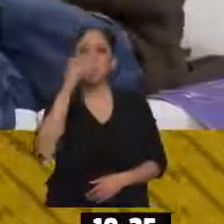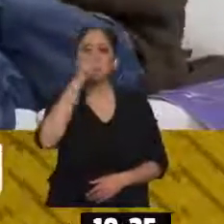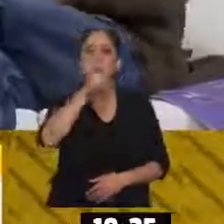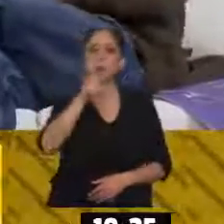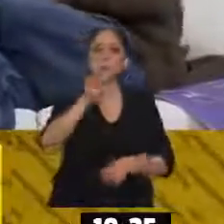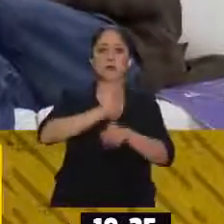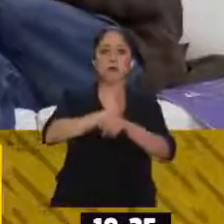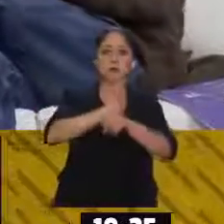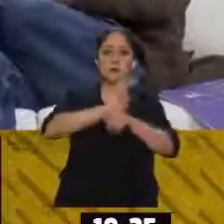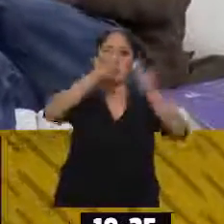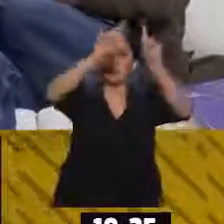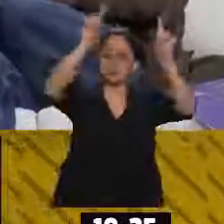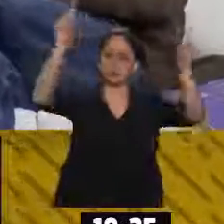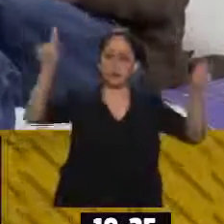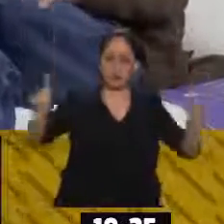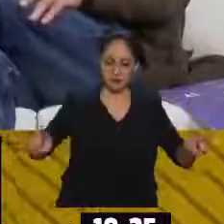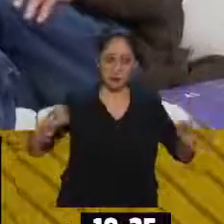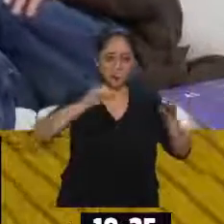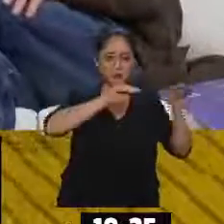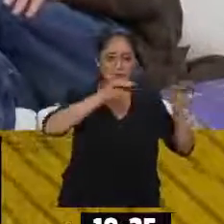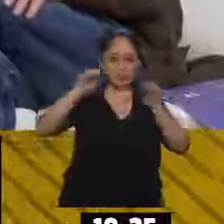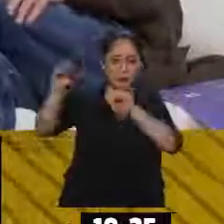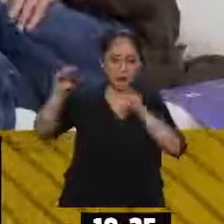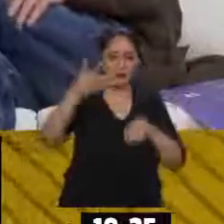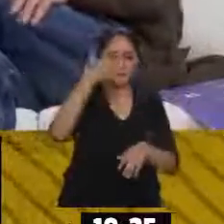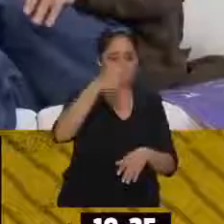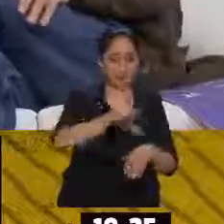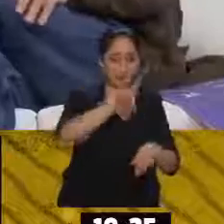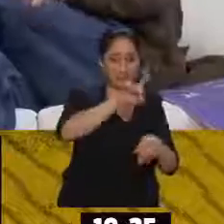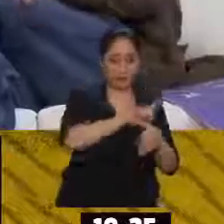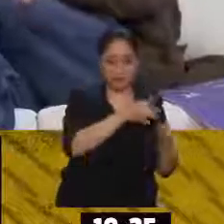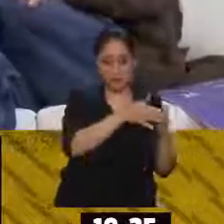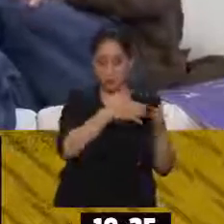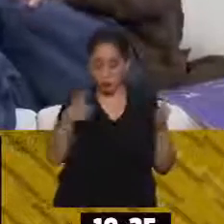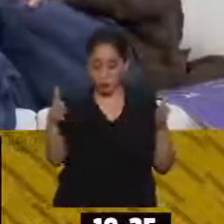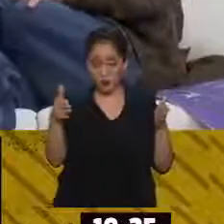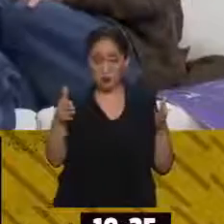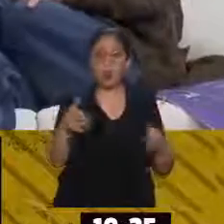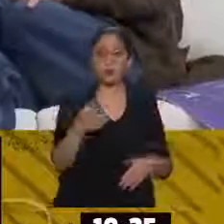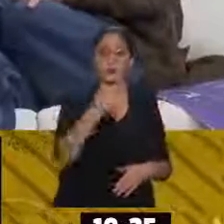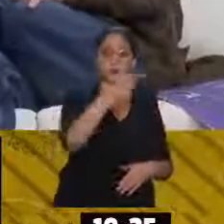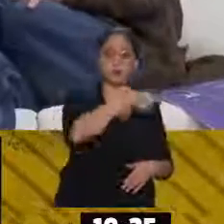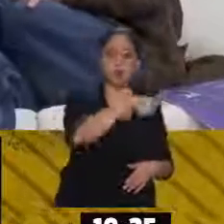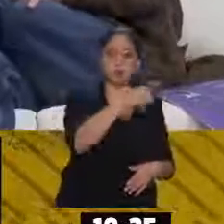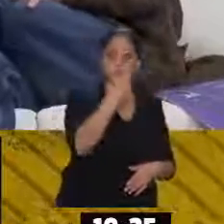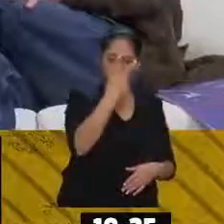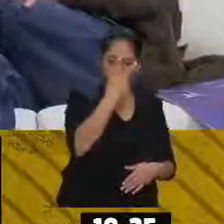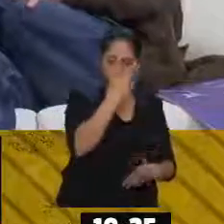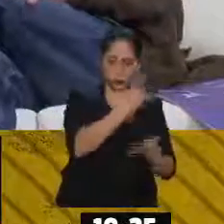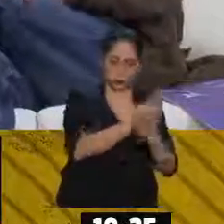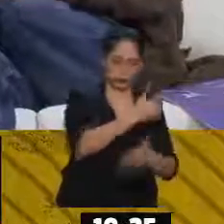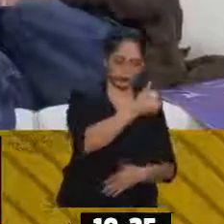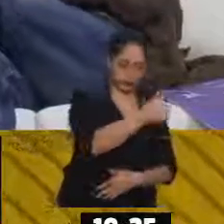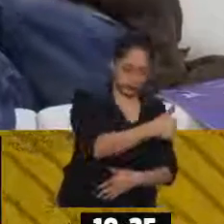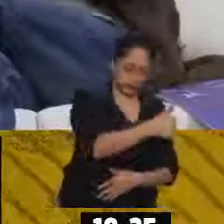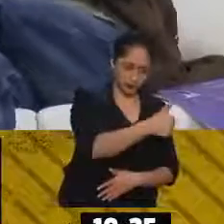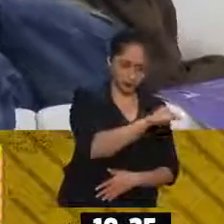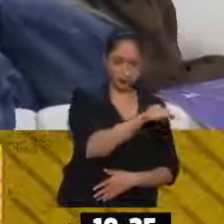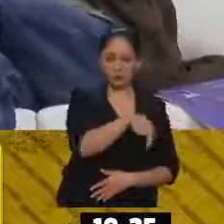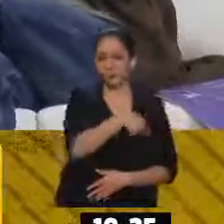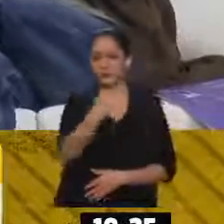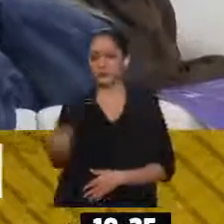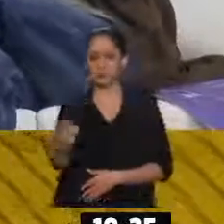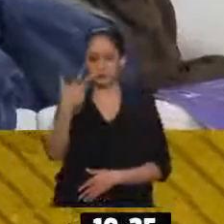ambulante durante los 10 días del festival. ¿Las 24 horas o a qué horas? Dos funciones, 6 de la tarde y 8 de la noche.